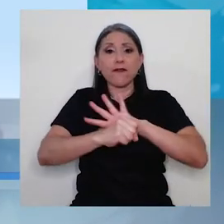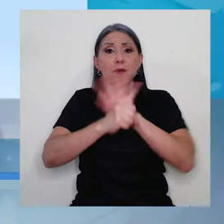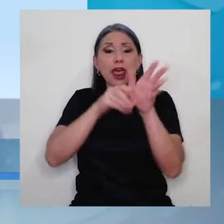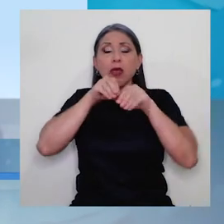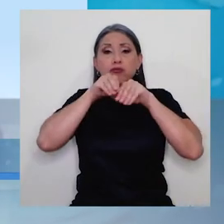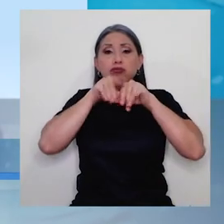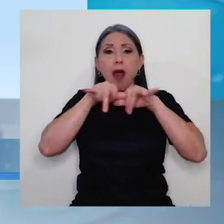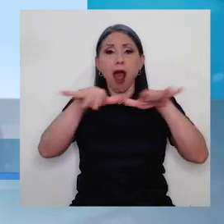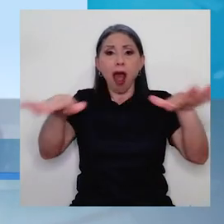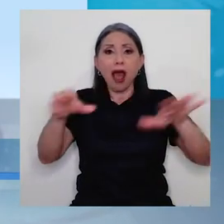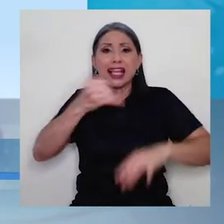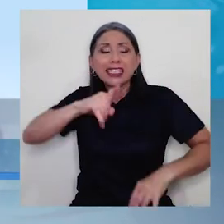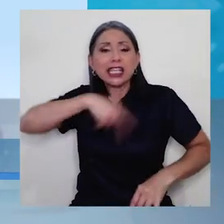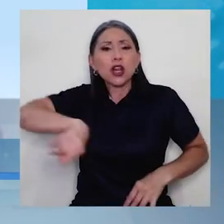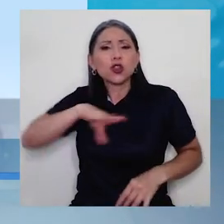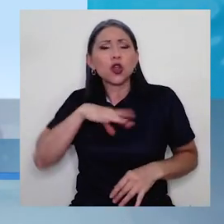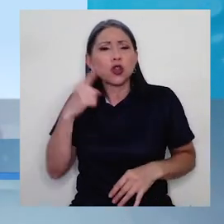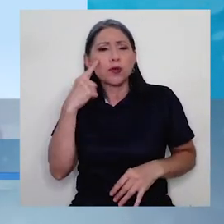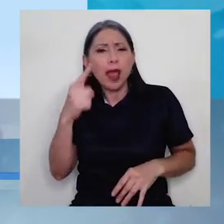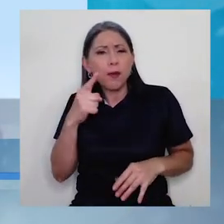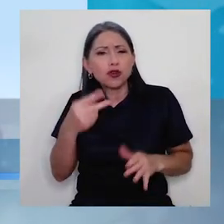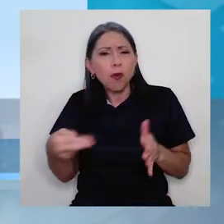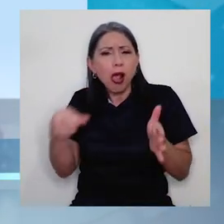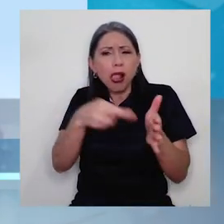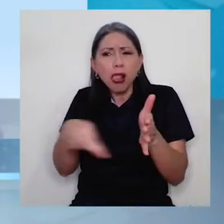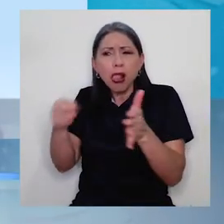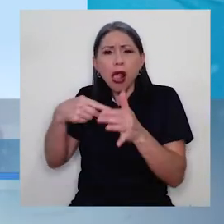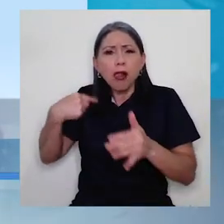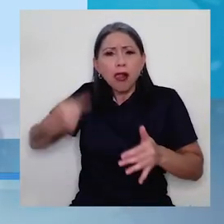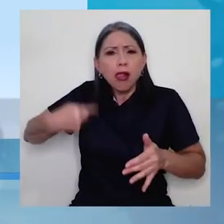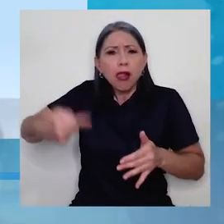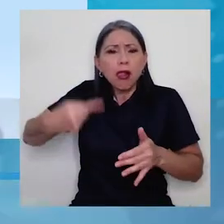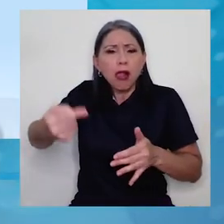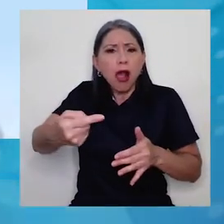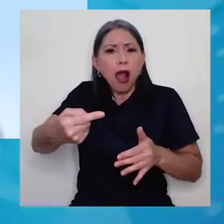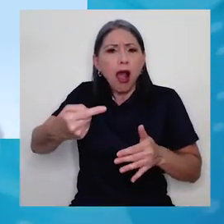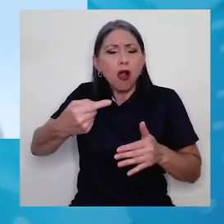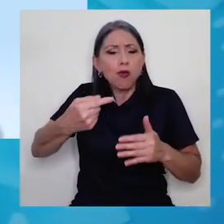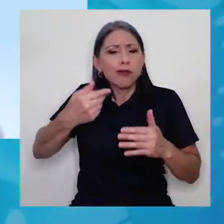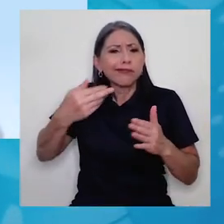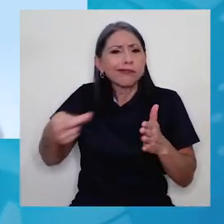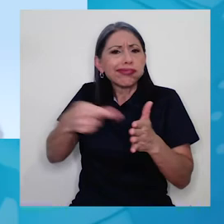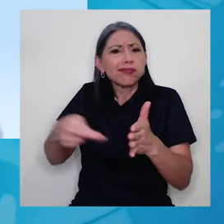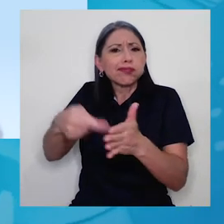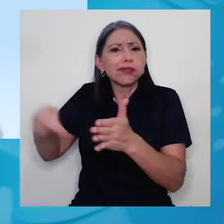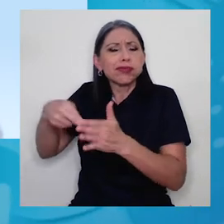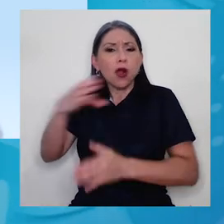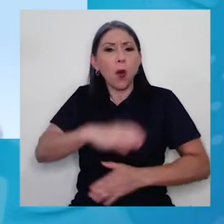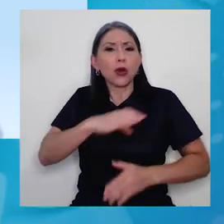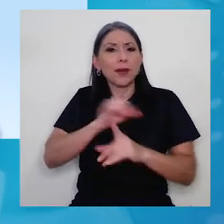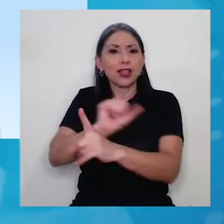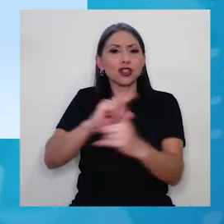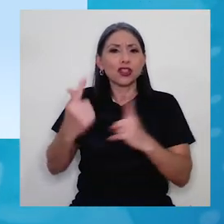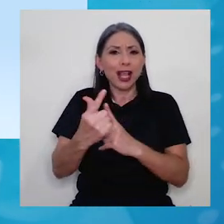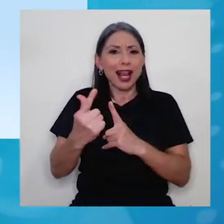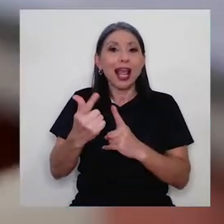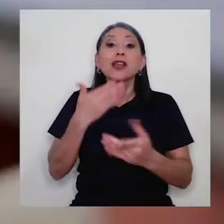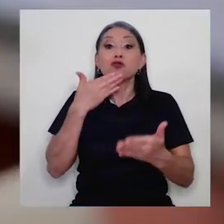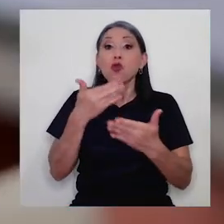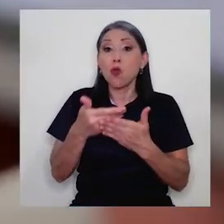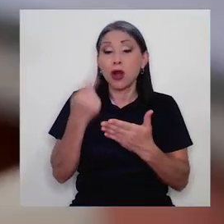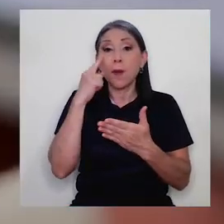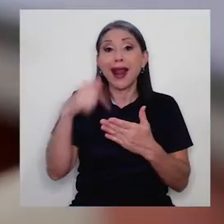encontrar patrones de comportamiento social, eso creemos nosotros que puede ser muy útil para la toma de decisiones.